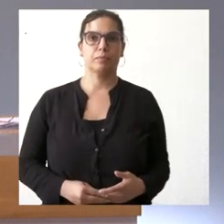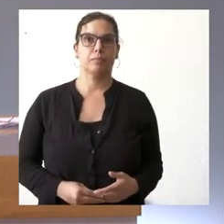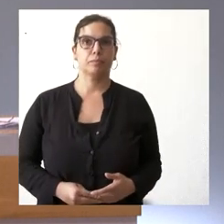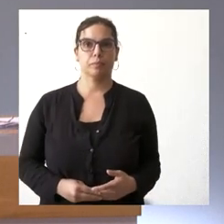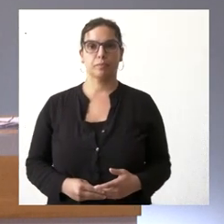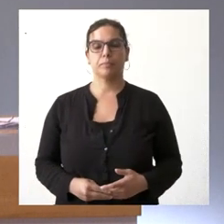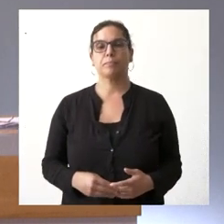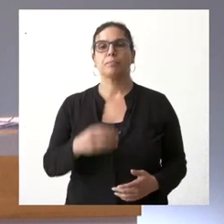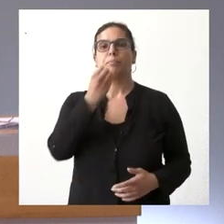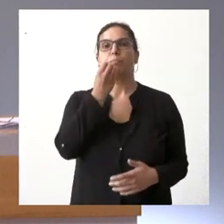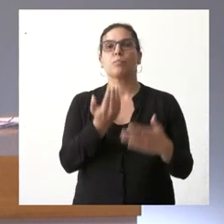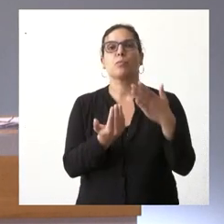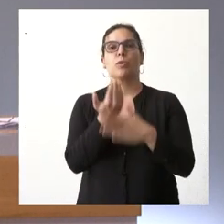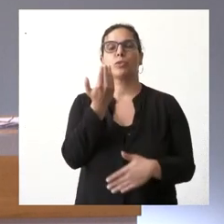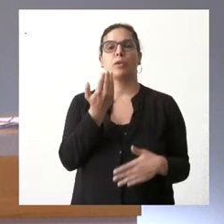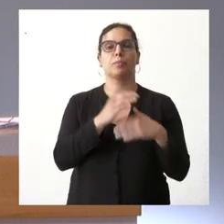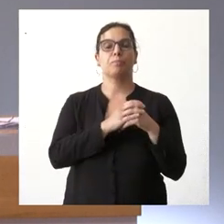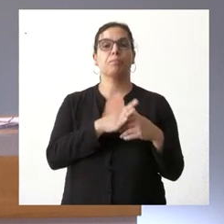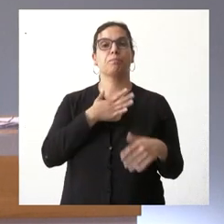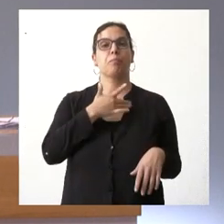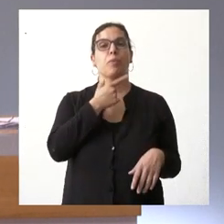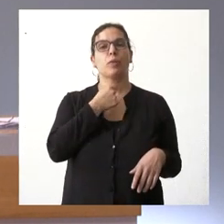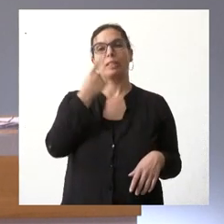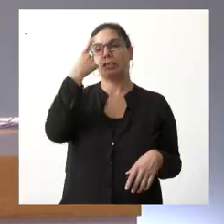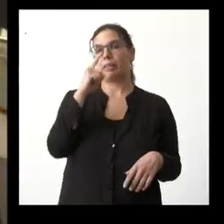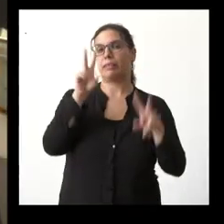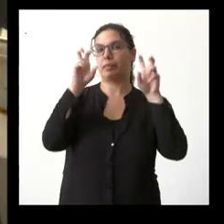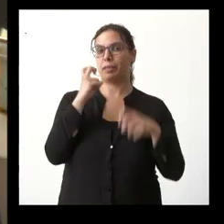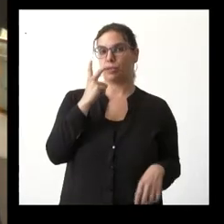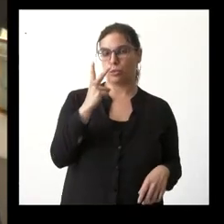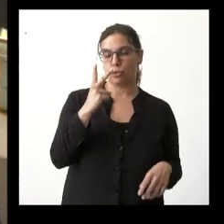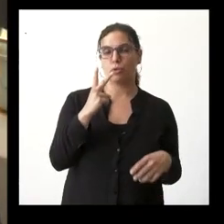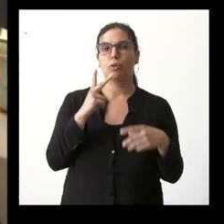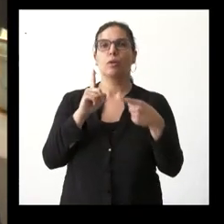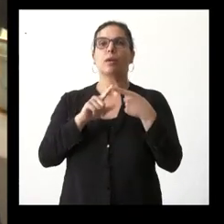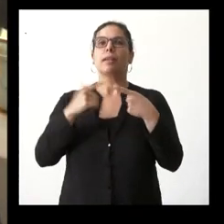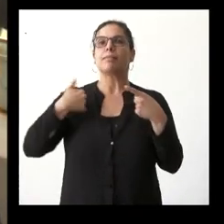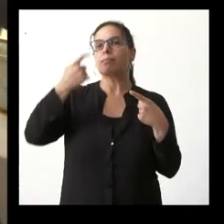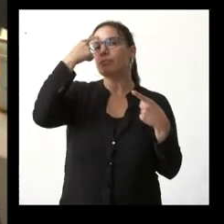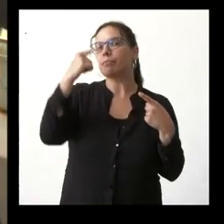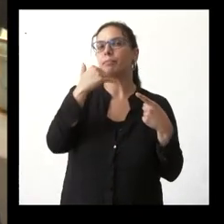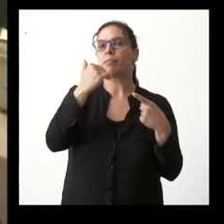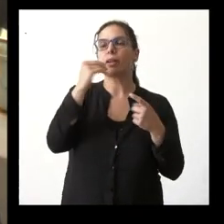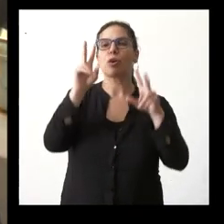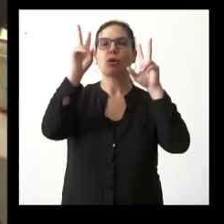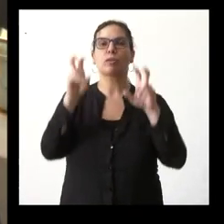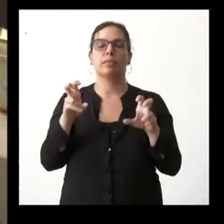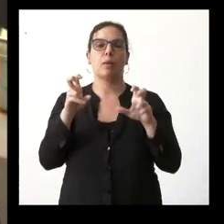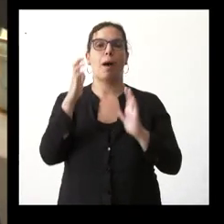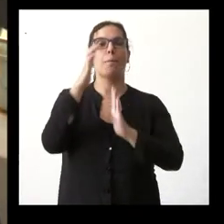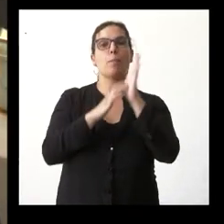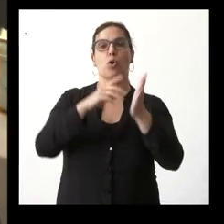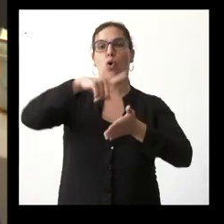buenos días me gustaría saber dos cuestiones la primera si ya sabemos algo sobre el bono de alquiler joven